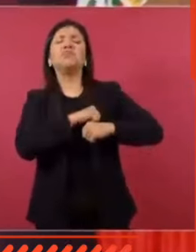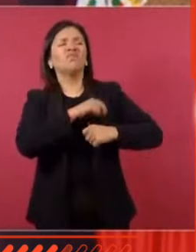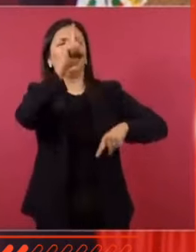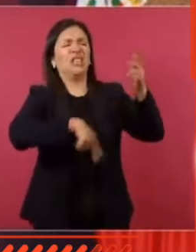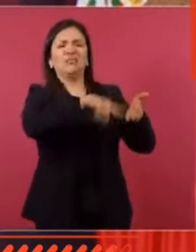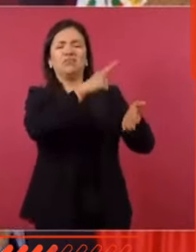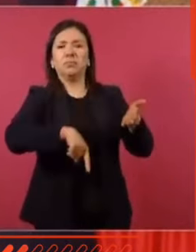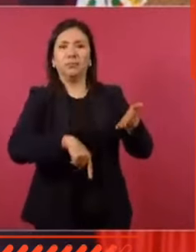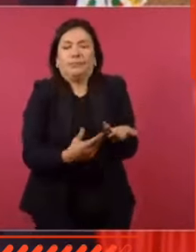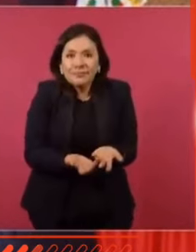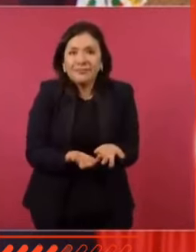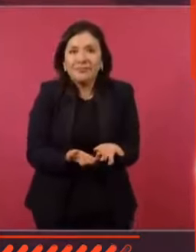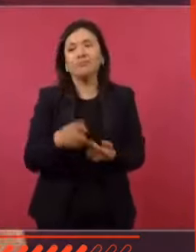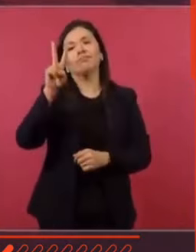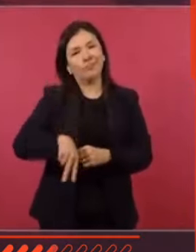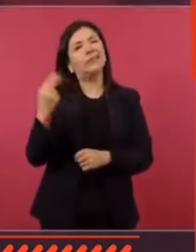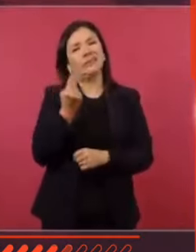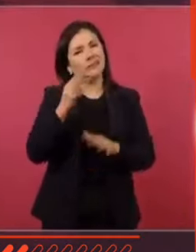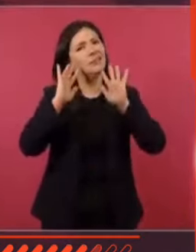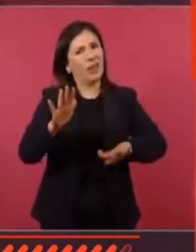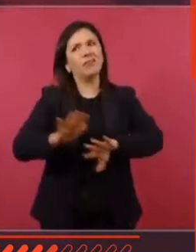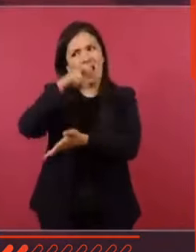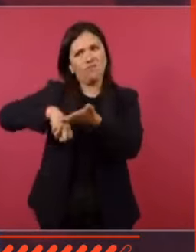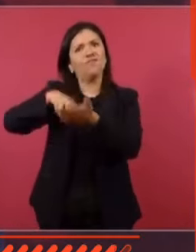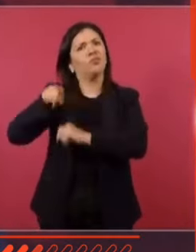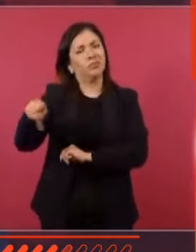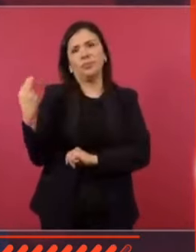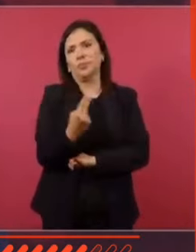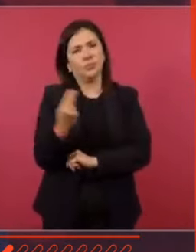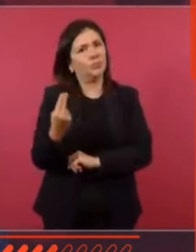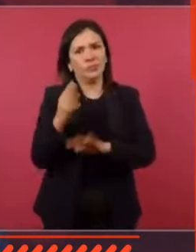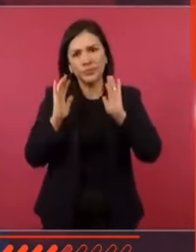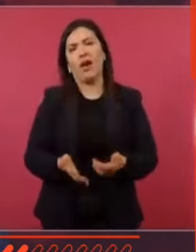Entonces, sí hace falta ya un cambio en el Poder Judicial.